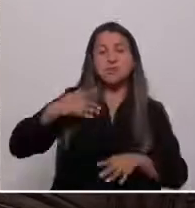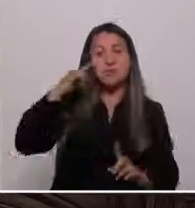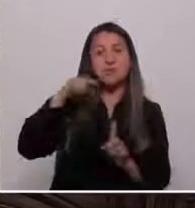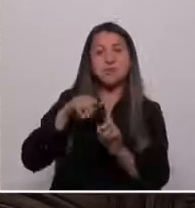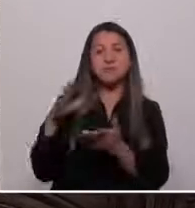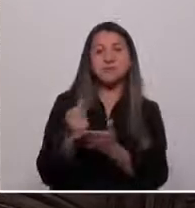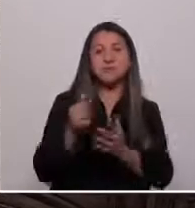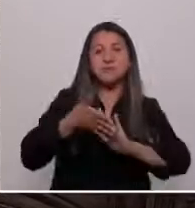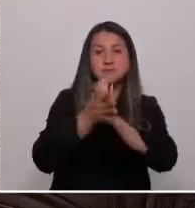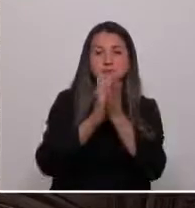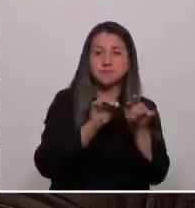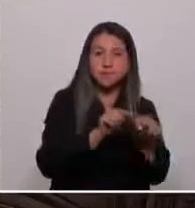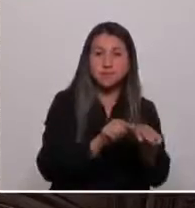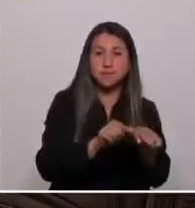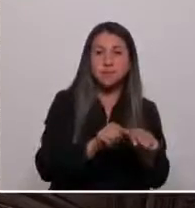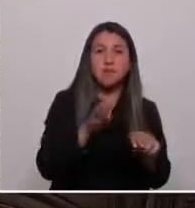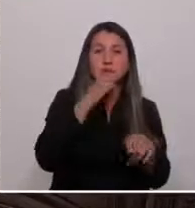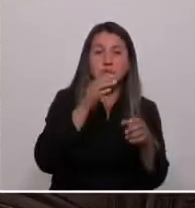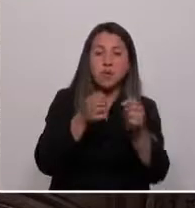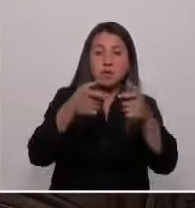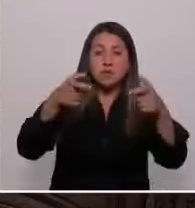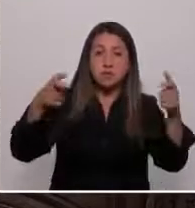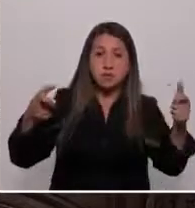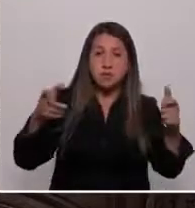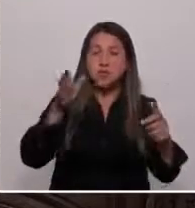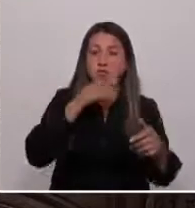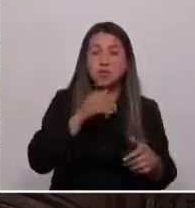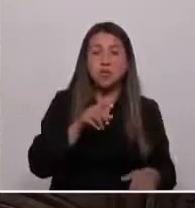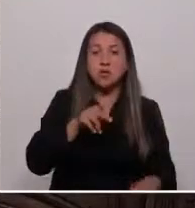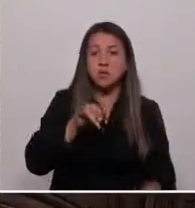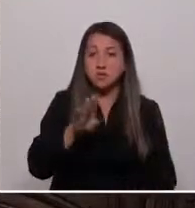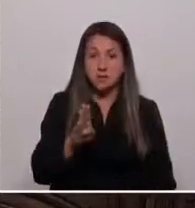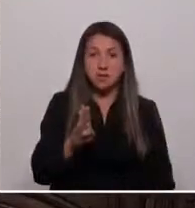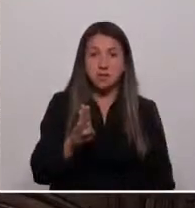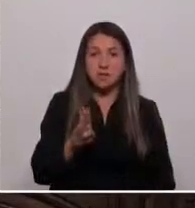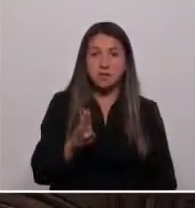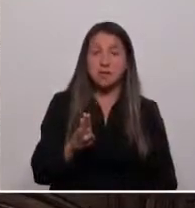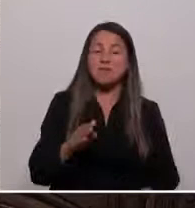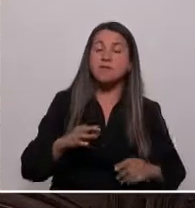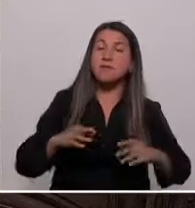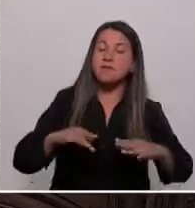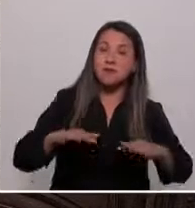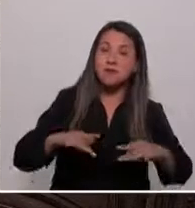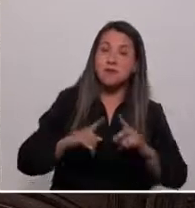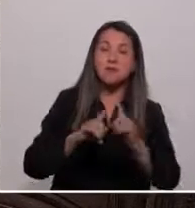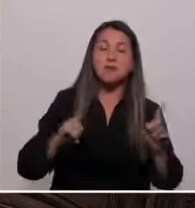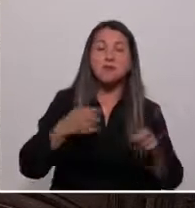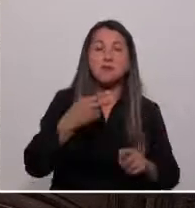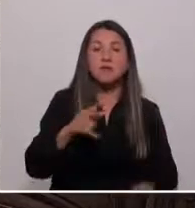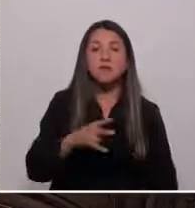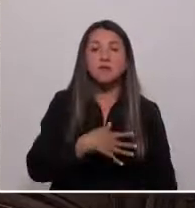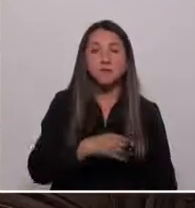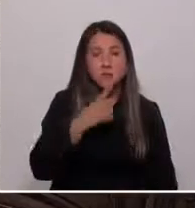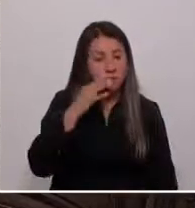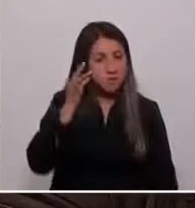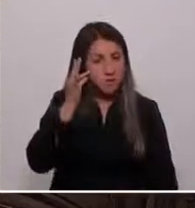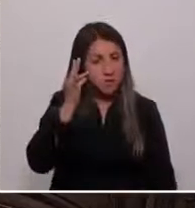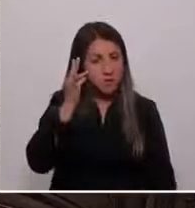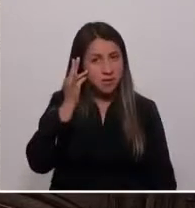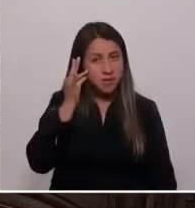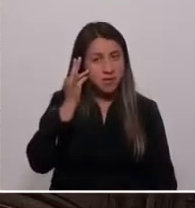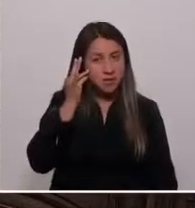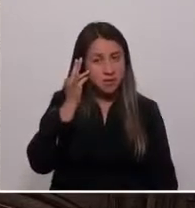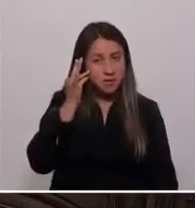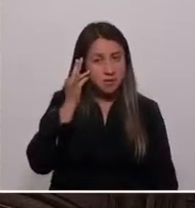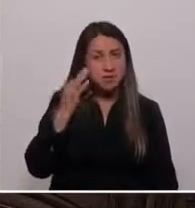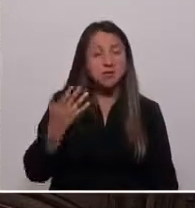No el crecimiento, no el PIB, sino la felicidad de cada uno de sus hijos e hijas. Ingresé a